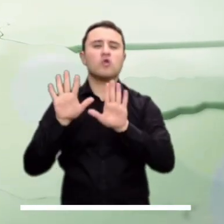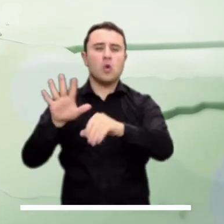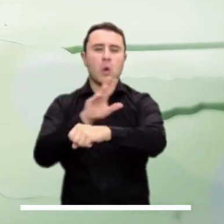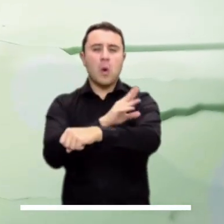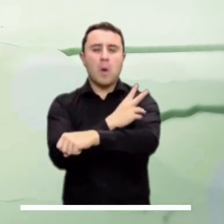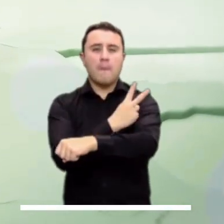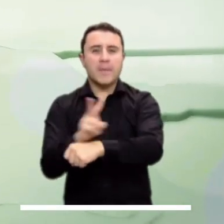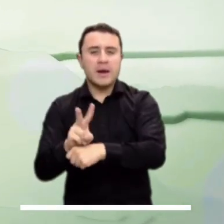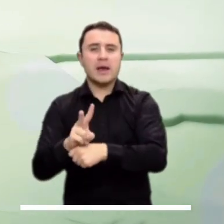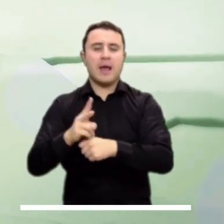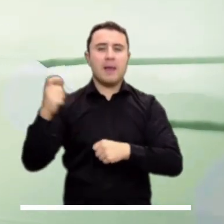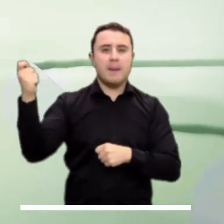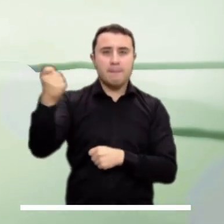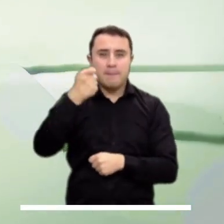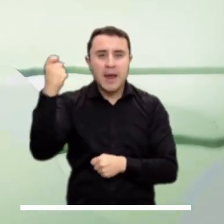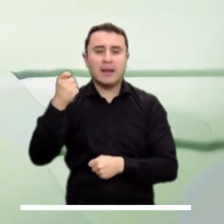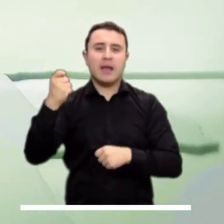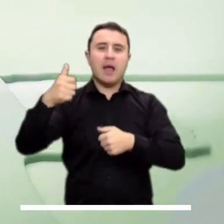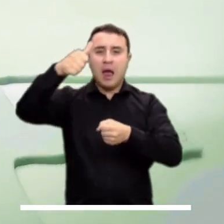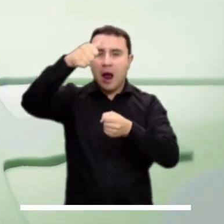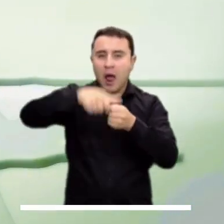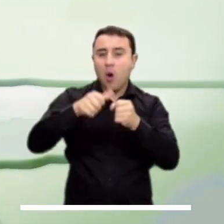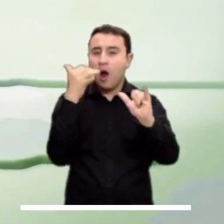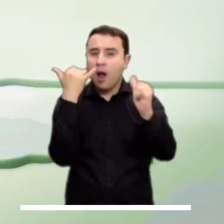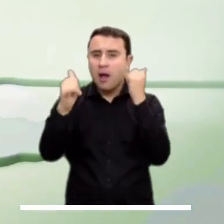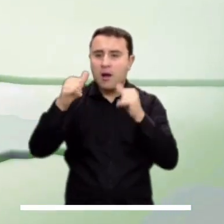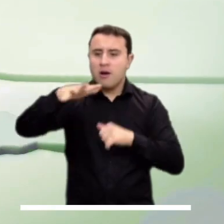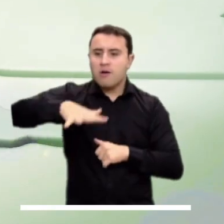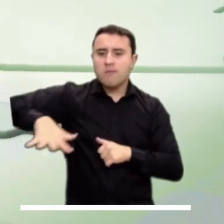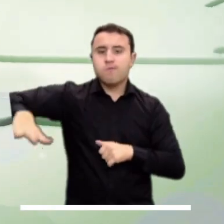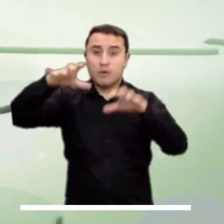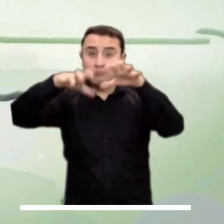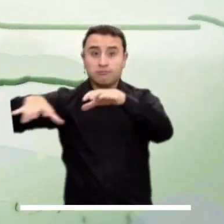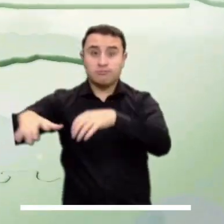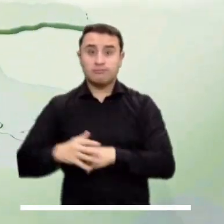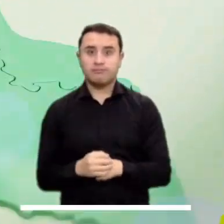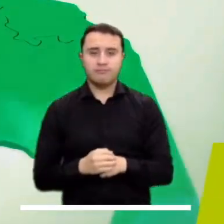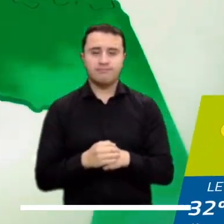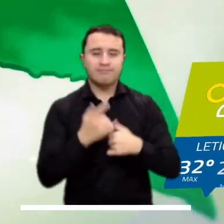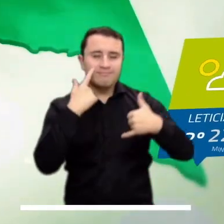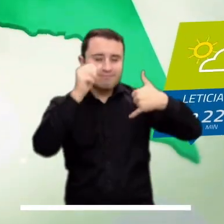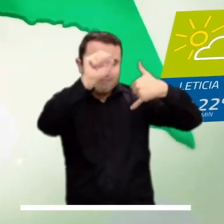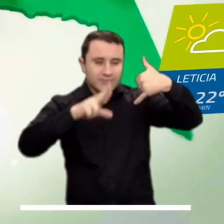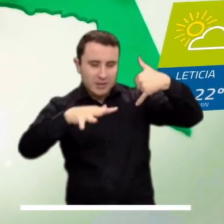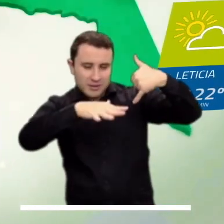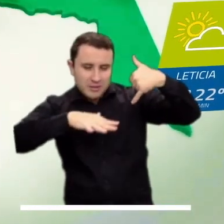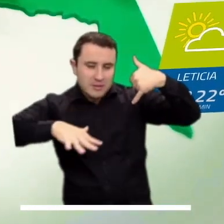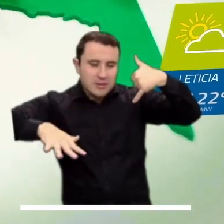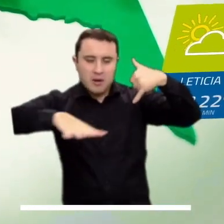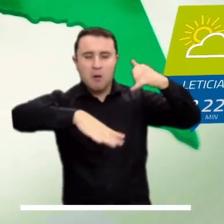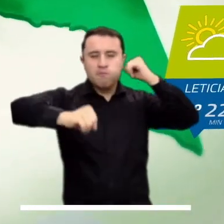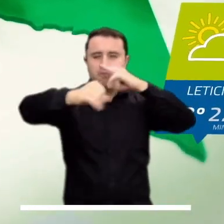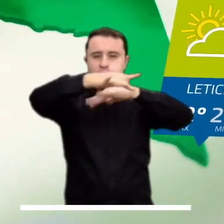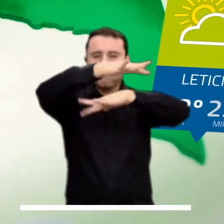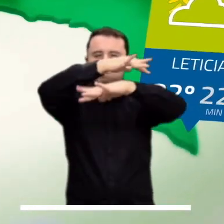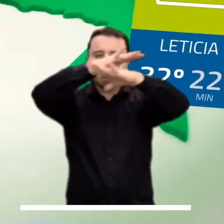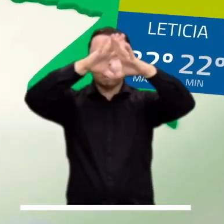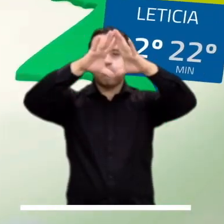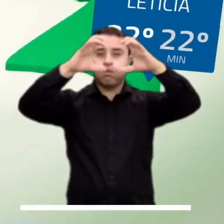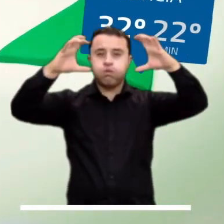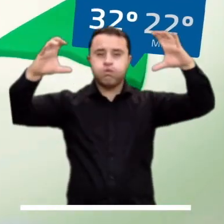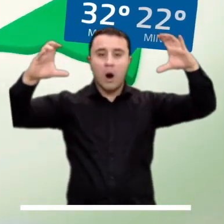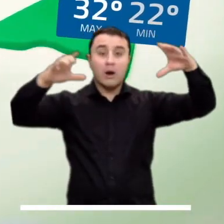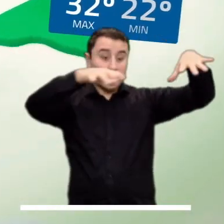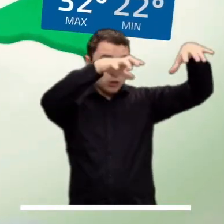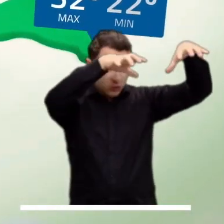Bichada, Meta, Arauca y Casanare posiblemente se presenten precipitaciones. El sur del país estará bajo la influencia de